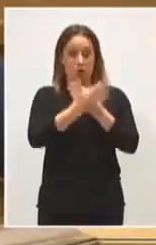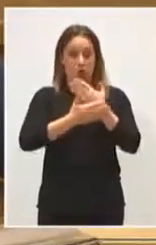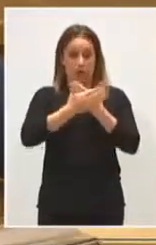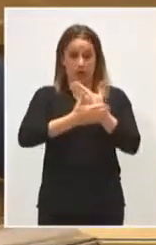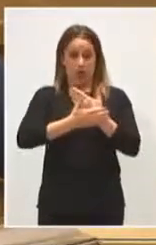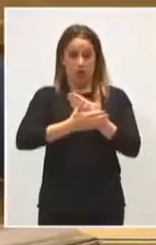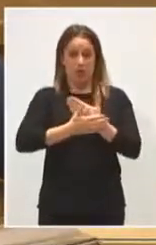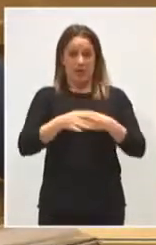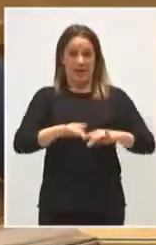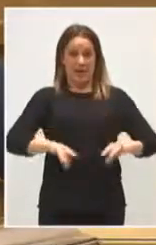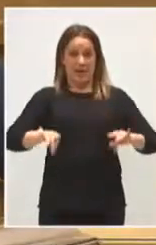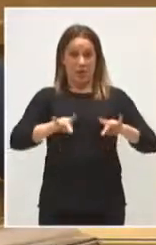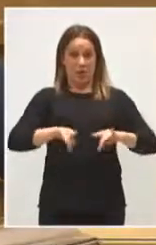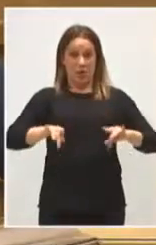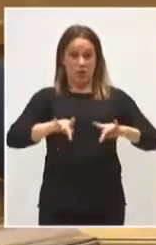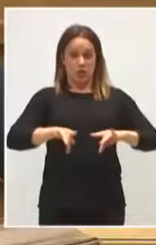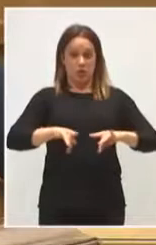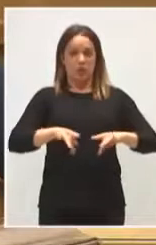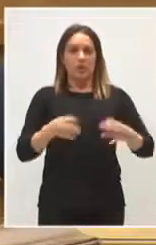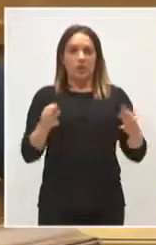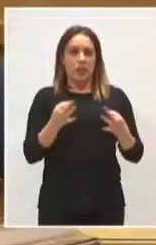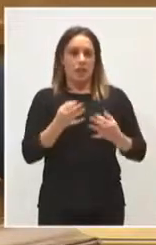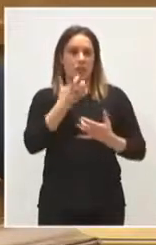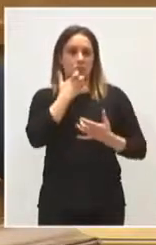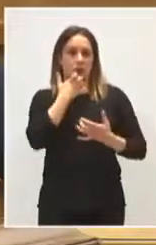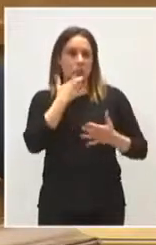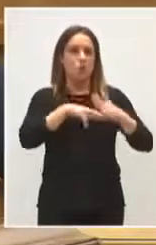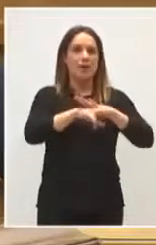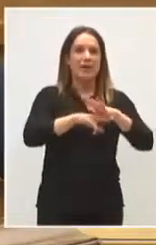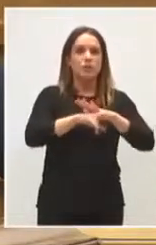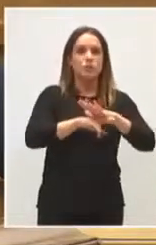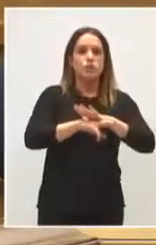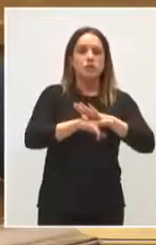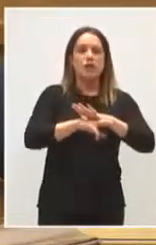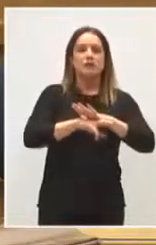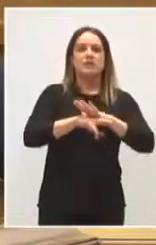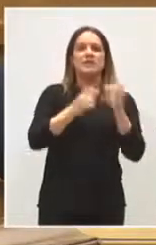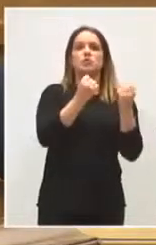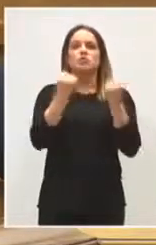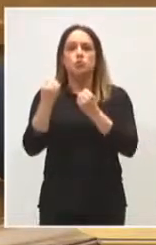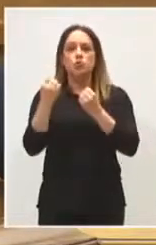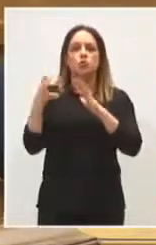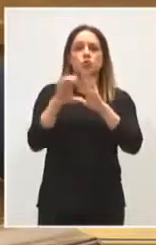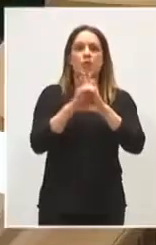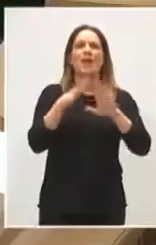región tiene que utilizar el recurso a las instituciones constitucionales para defender la Constitución española.